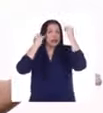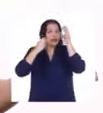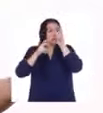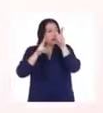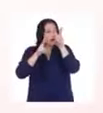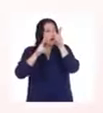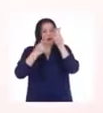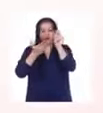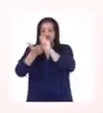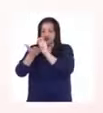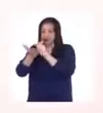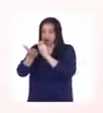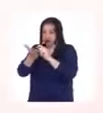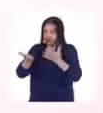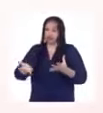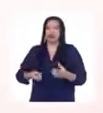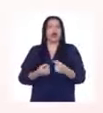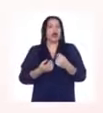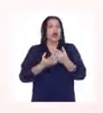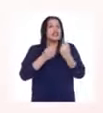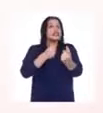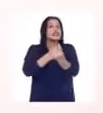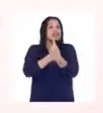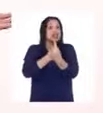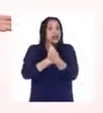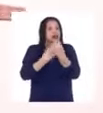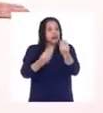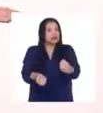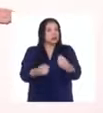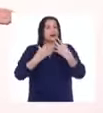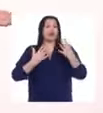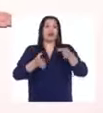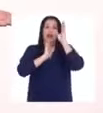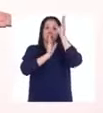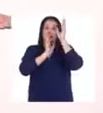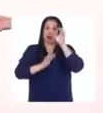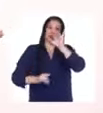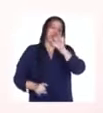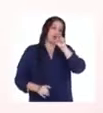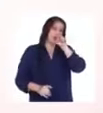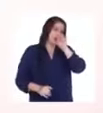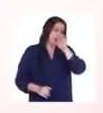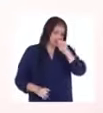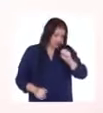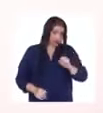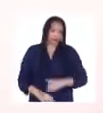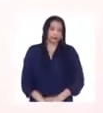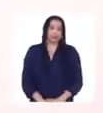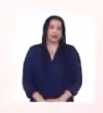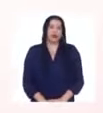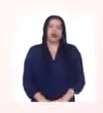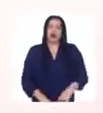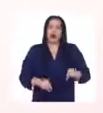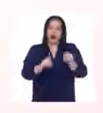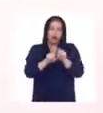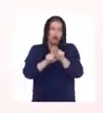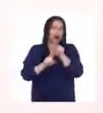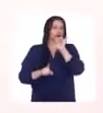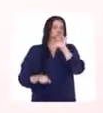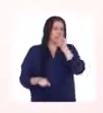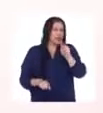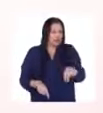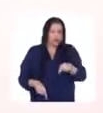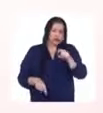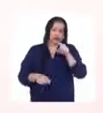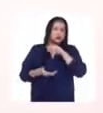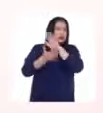nuestro invitado. Lecciones que estamos aprendiendo de la charla de Inés Melchor. Seguro, al igual que ella, muchos nos